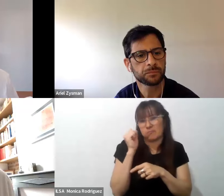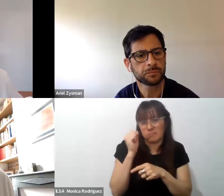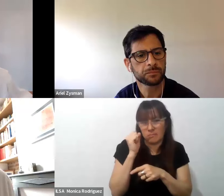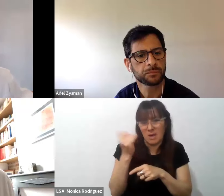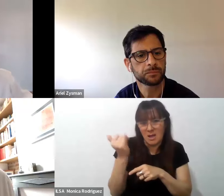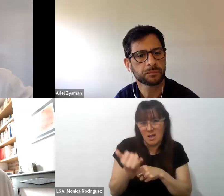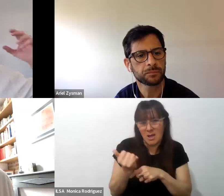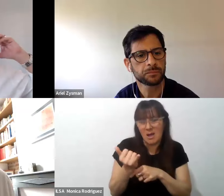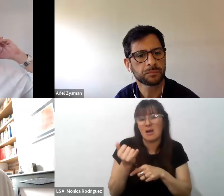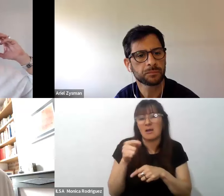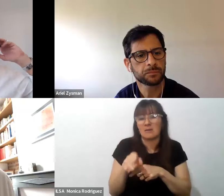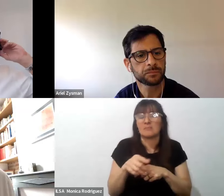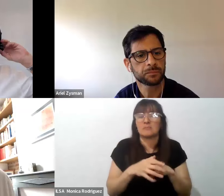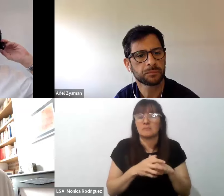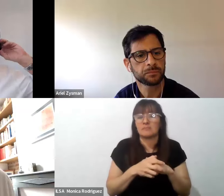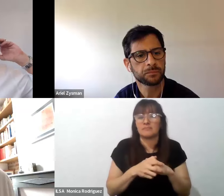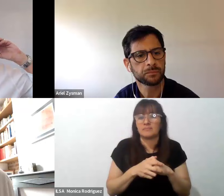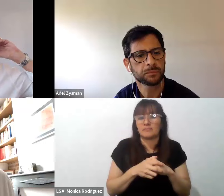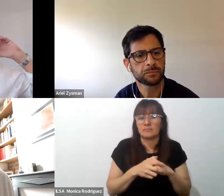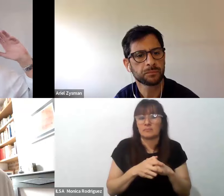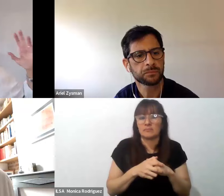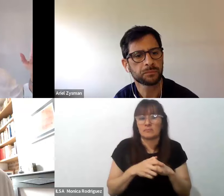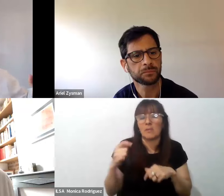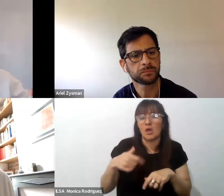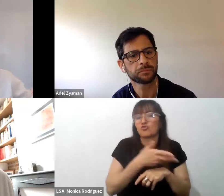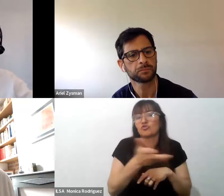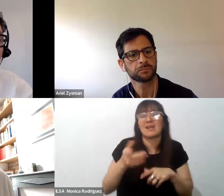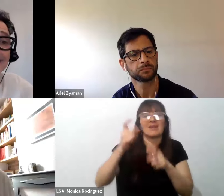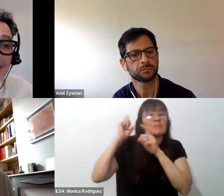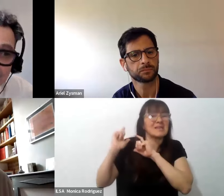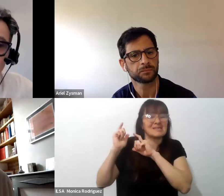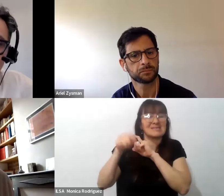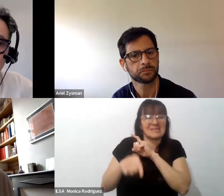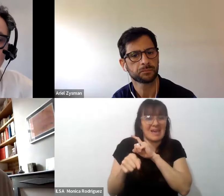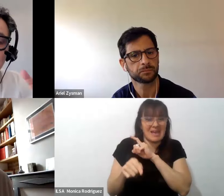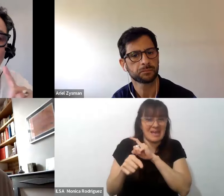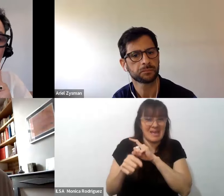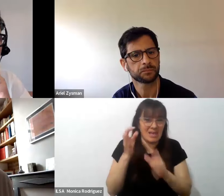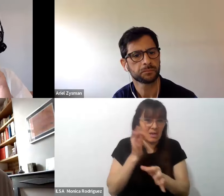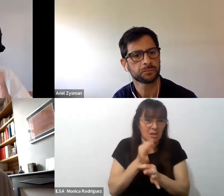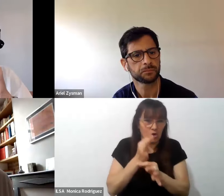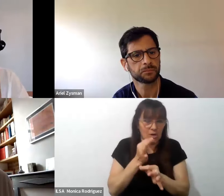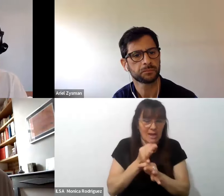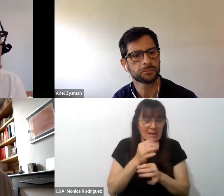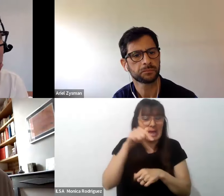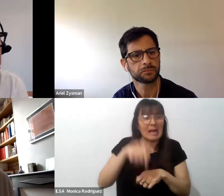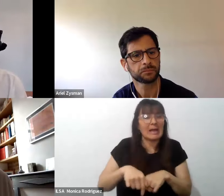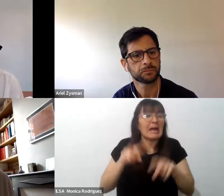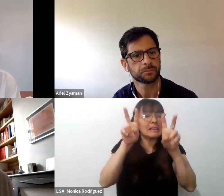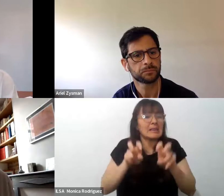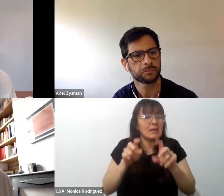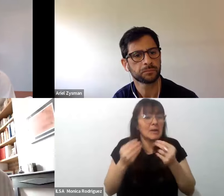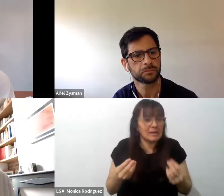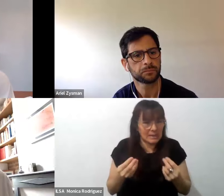así en la escuela hacia una sociología de la experiencia escolar acá se trata en cierta forma no de construir una